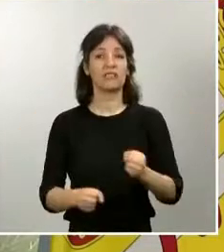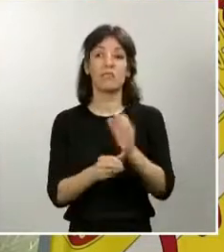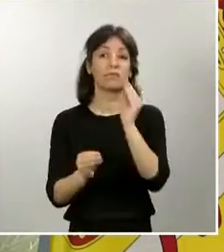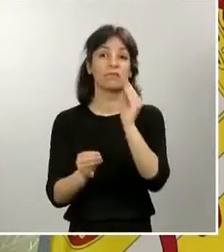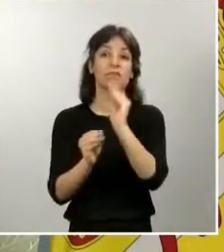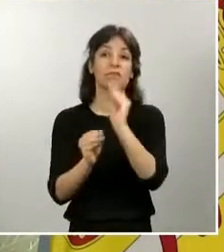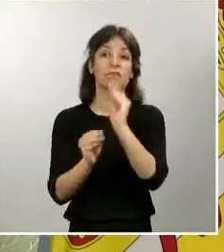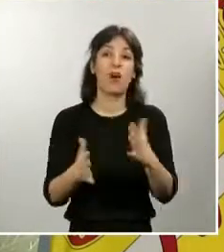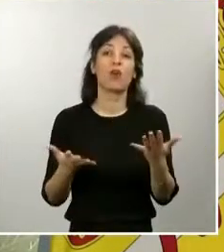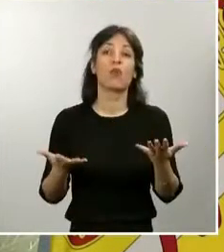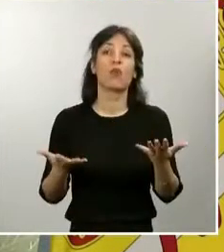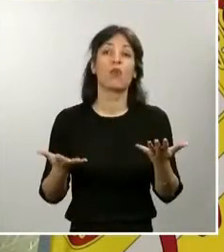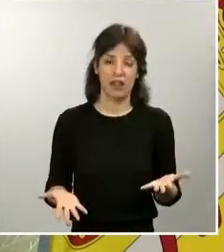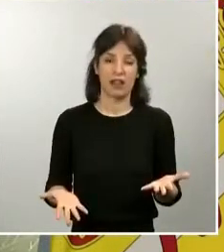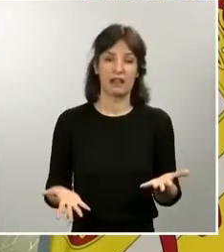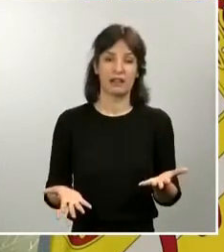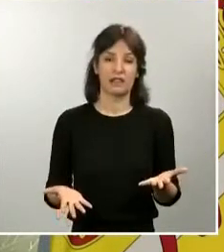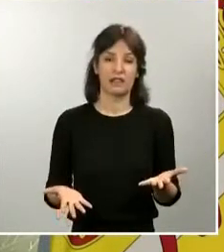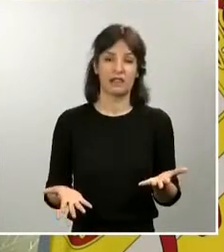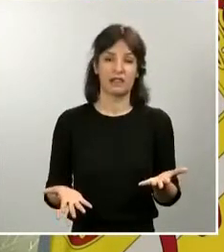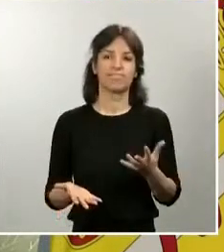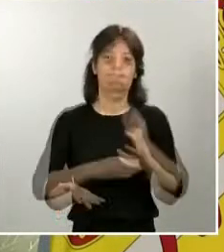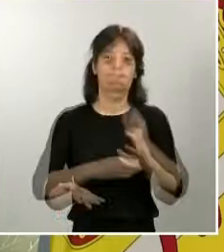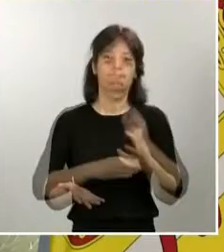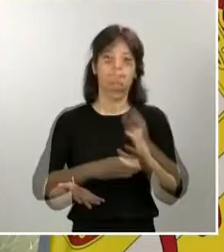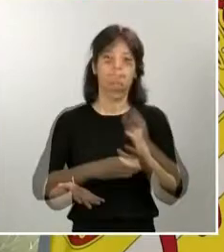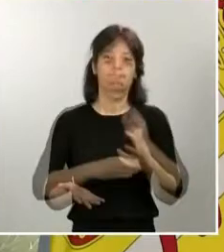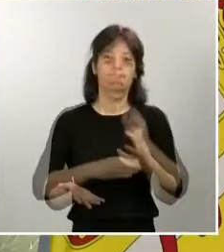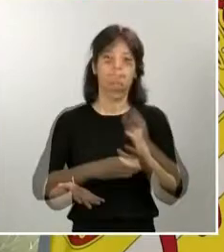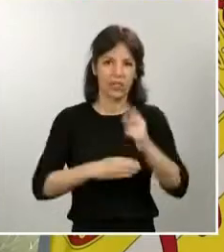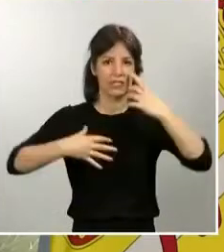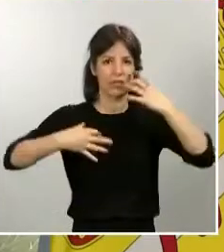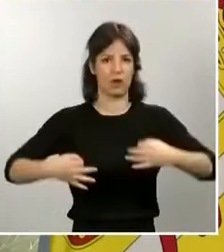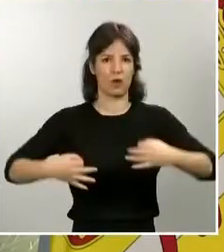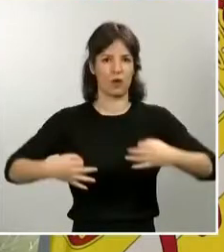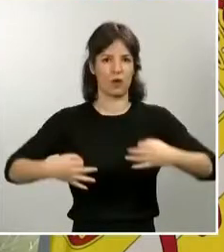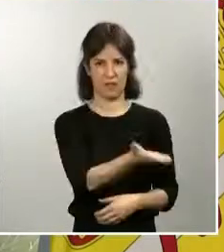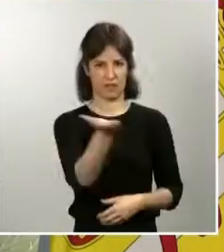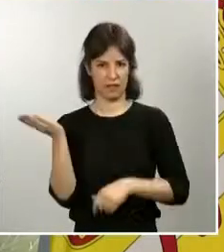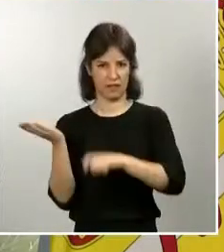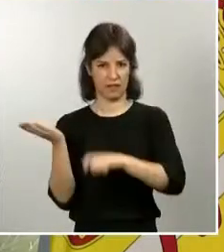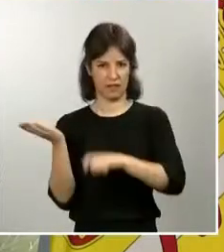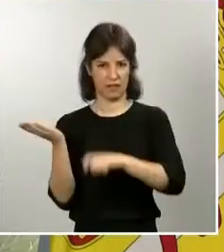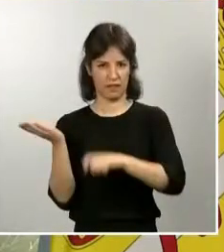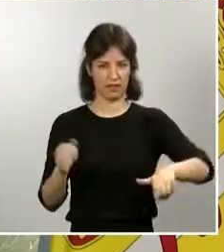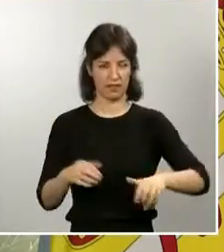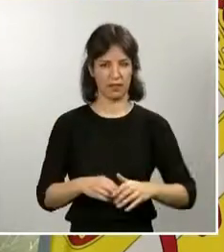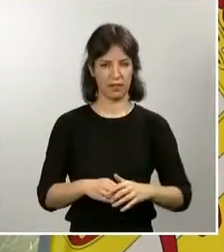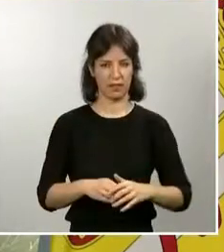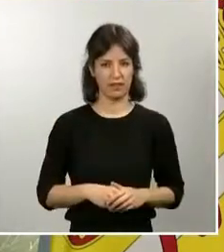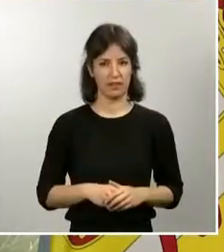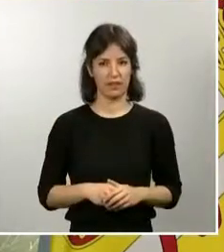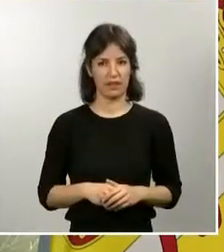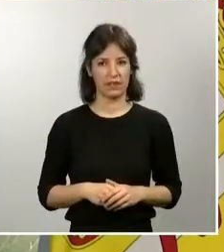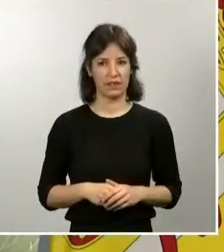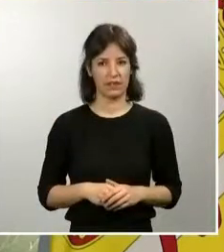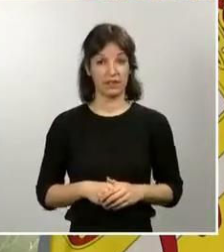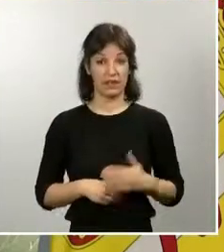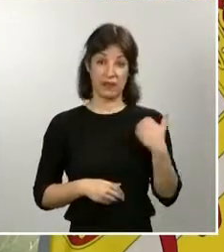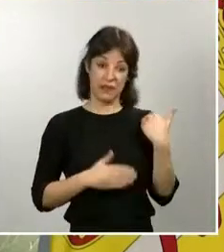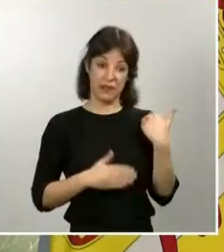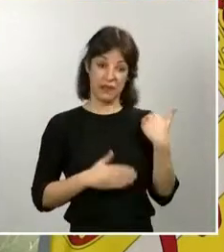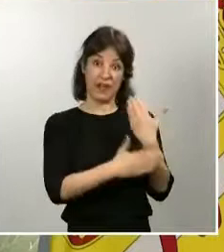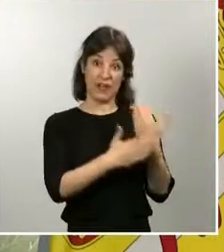es el velar por la seguridad de todos. Para ello, durante todo este tiempo han llevado a cabo